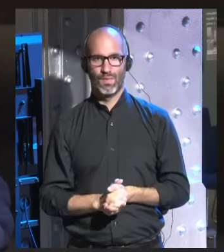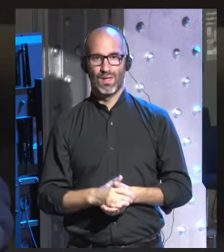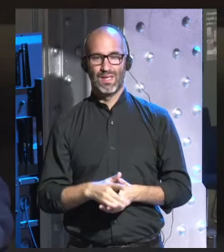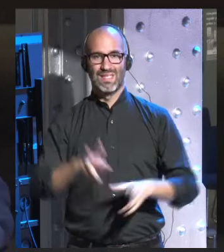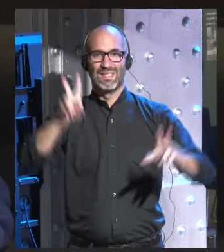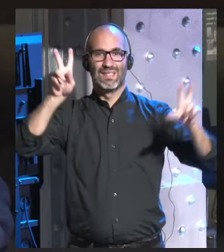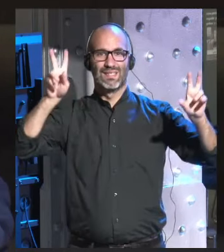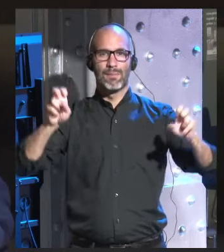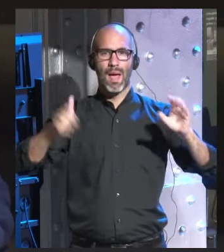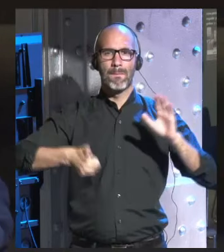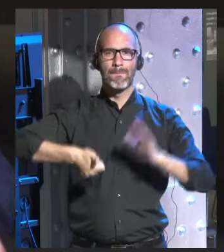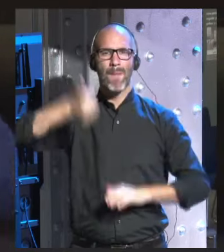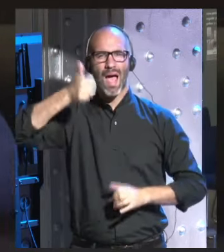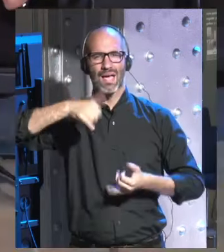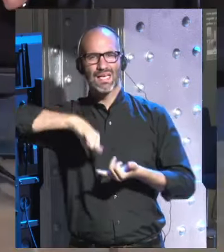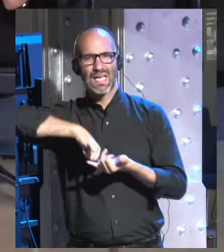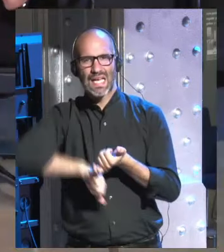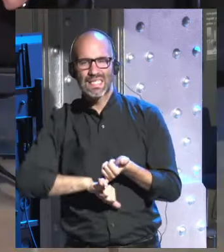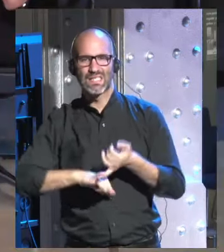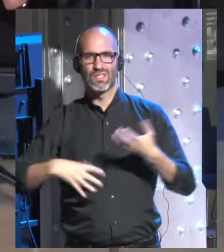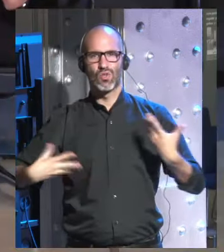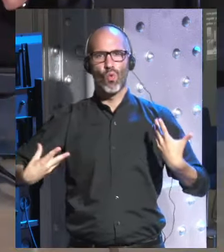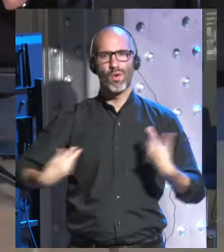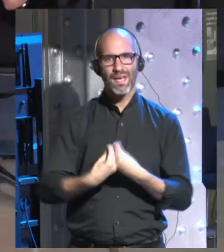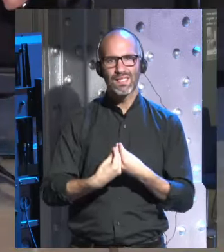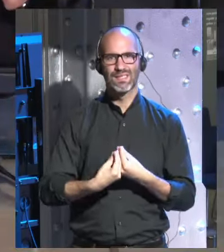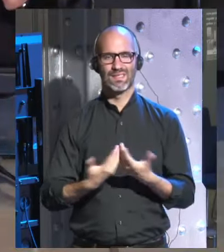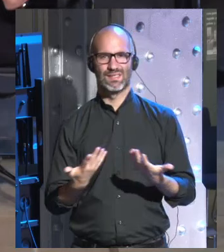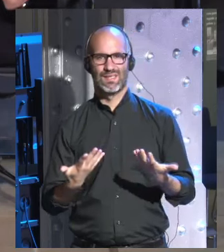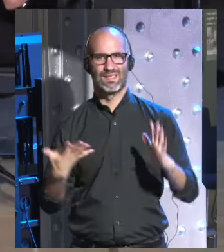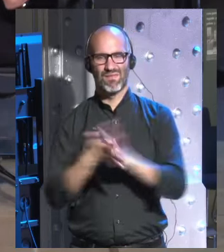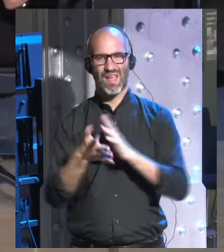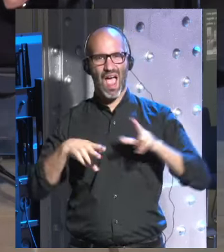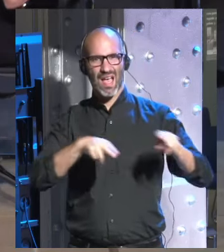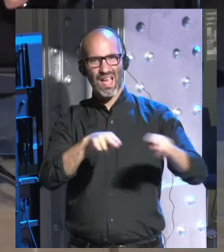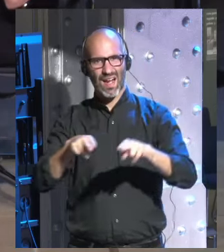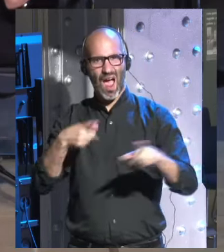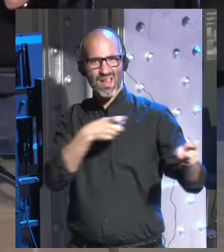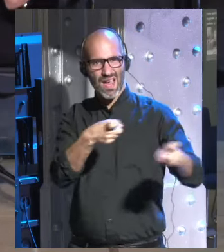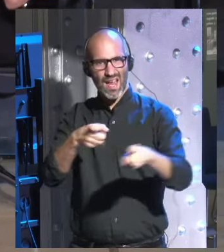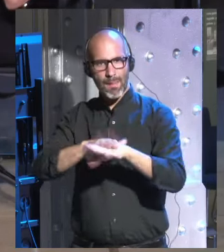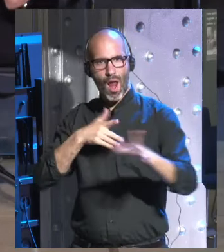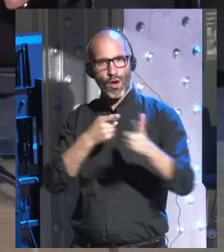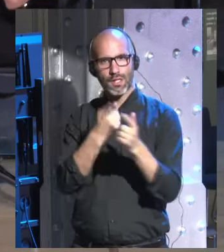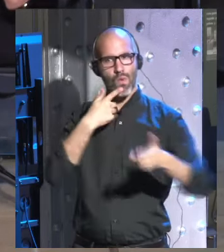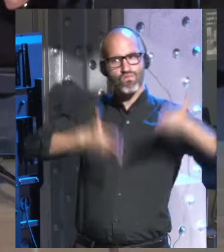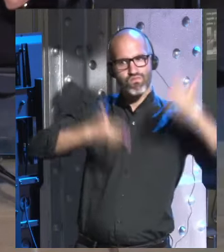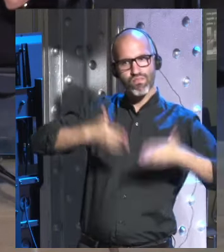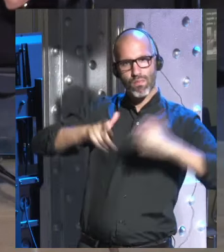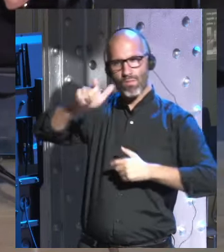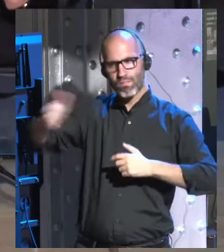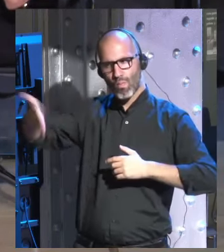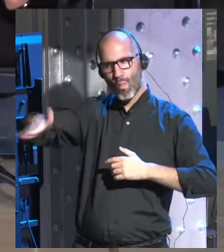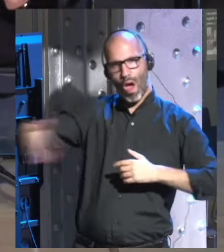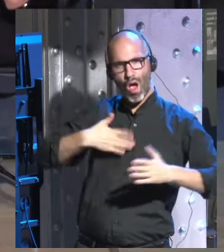cuestión de casarse de unirse que de entrar en una guerra que entrar en una aniquilación mutua pero ese